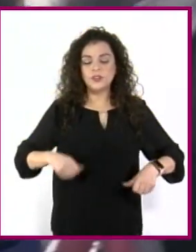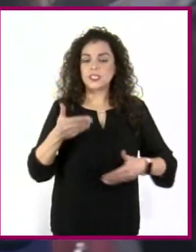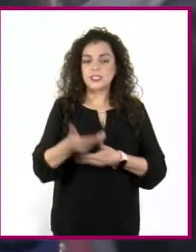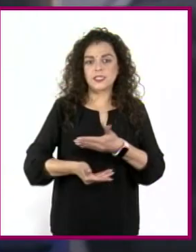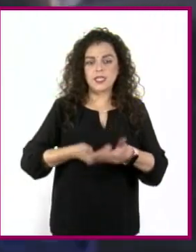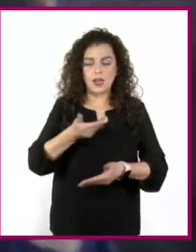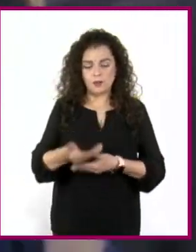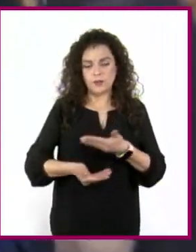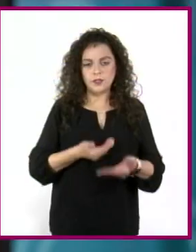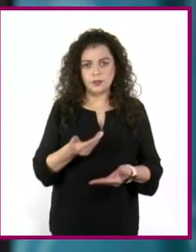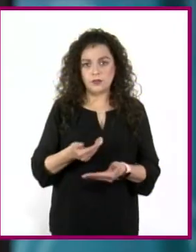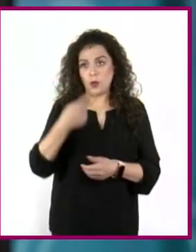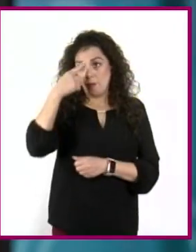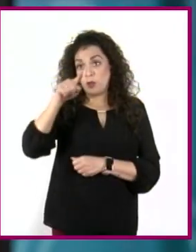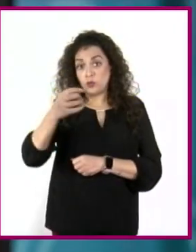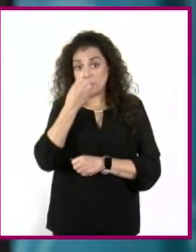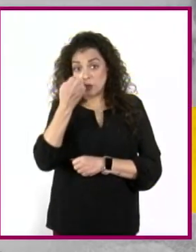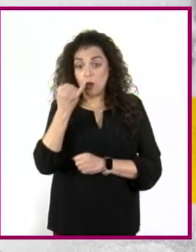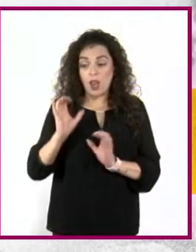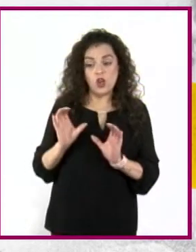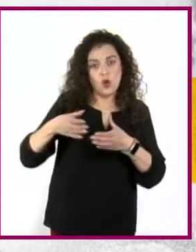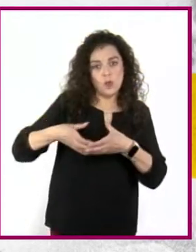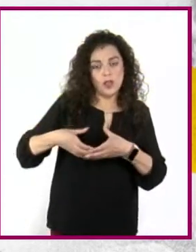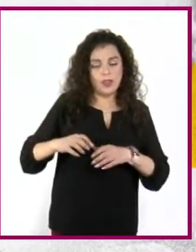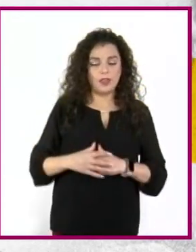en beneficio del plantel como de su comunidad.